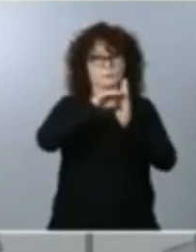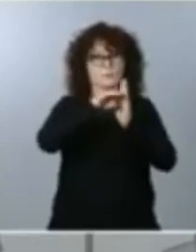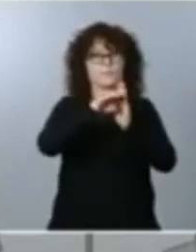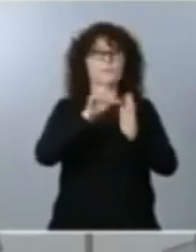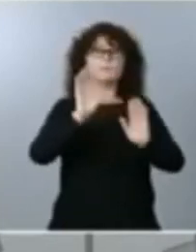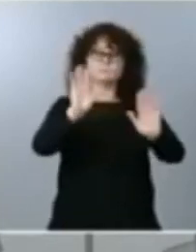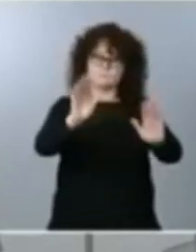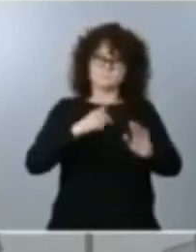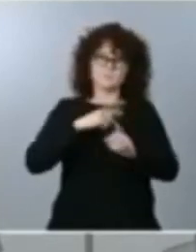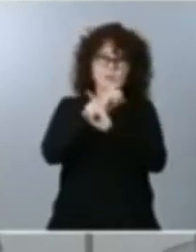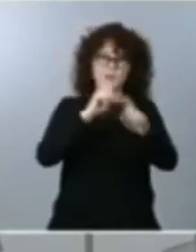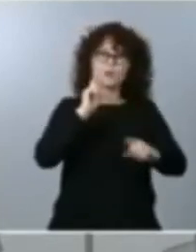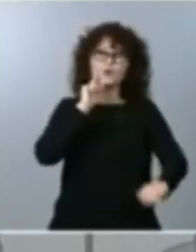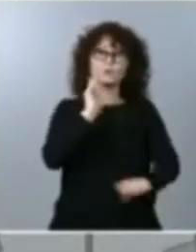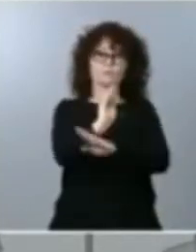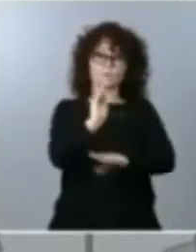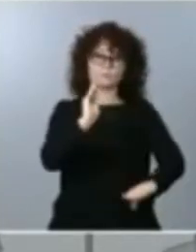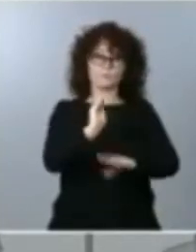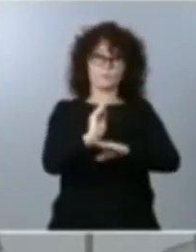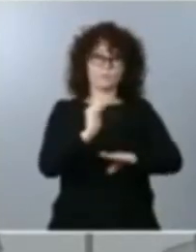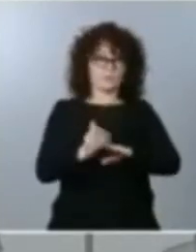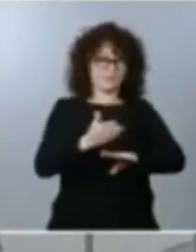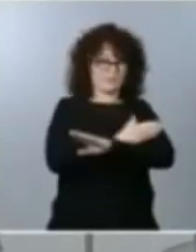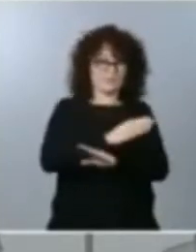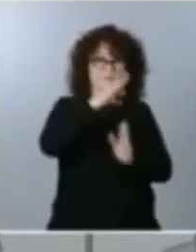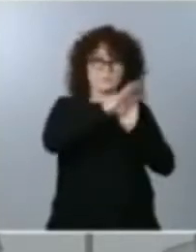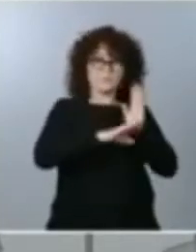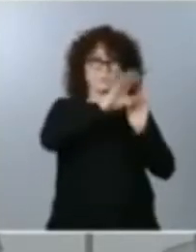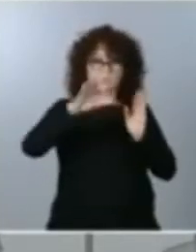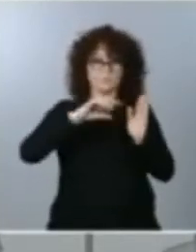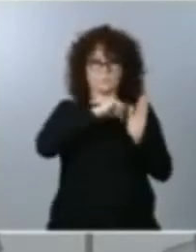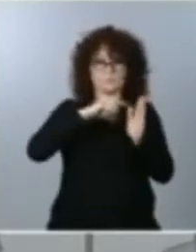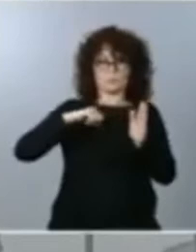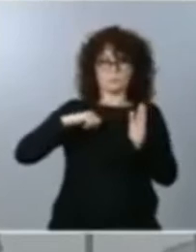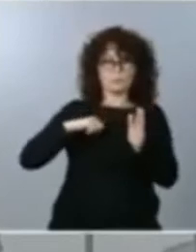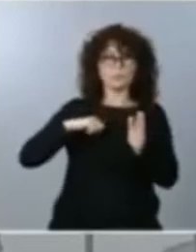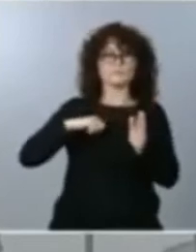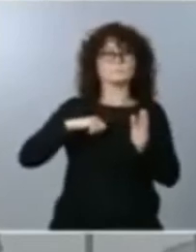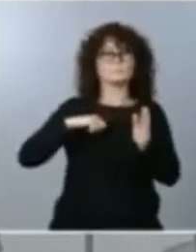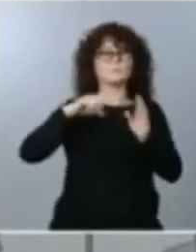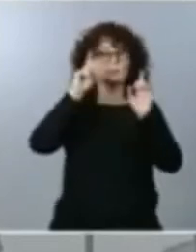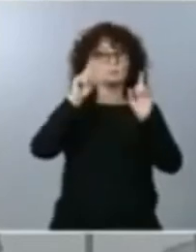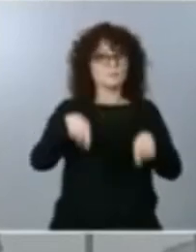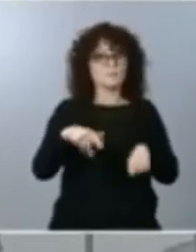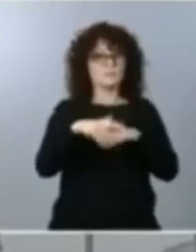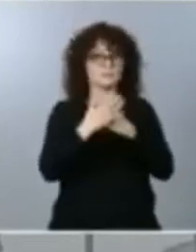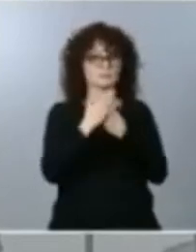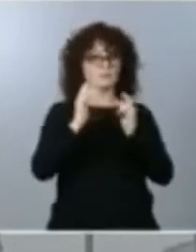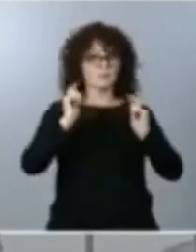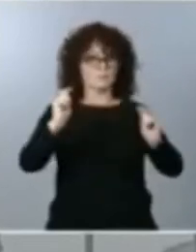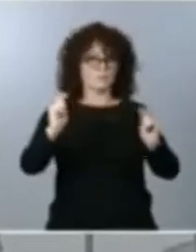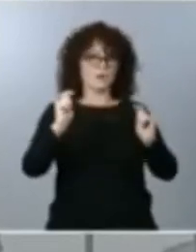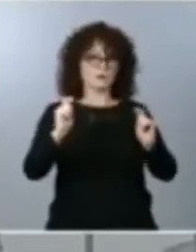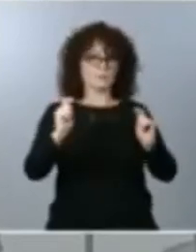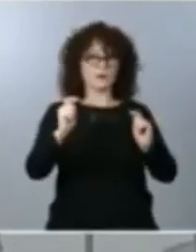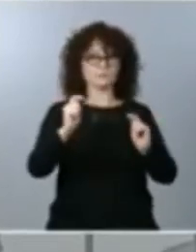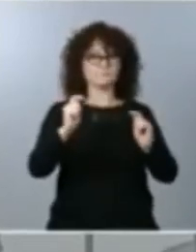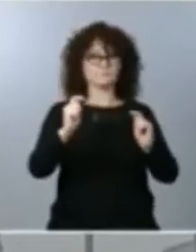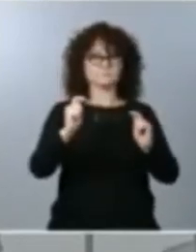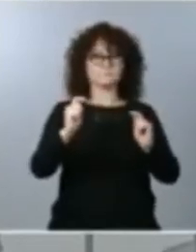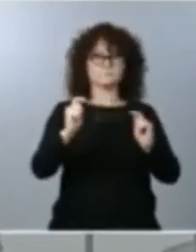que se están tomando por parte de las comunidades autónomas, en el marco también del estado de alarma, están surtiendo efecto.